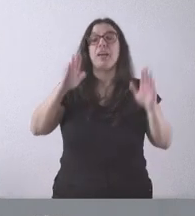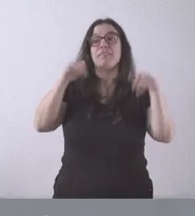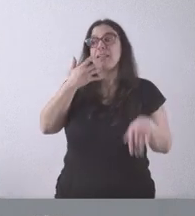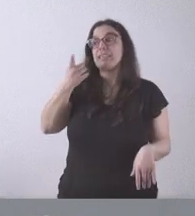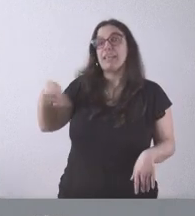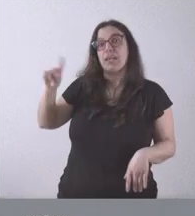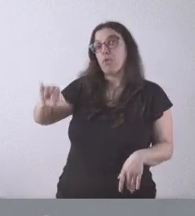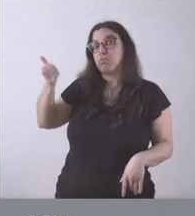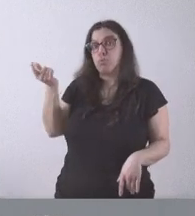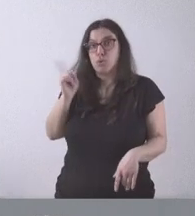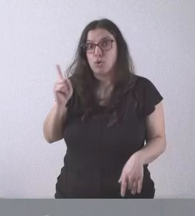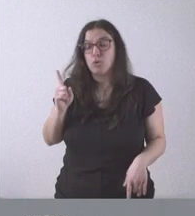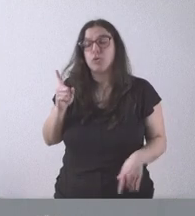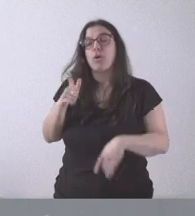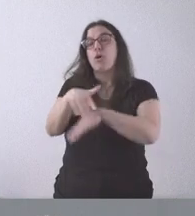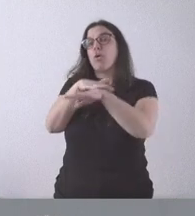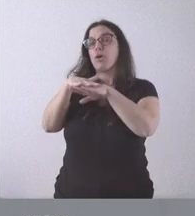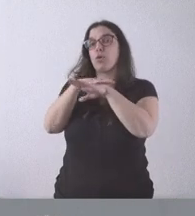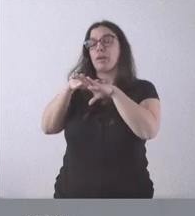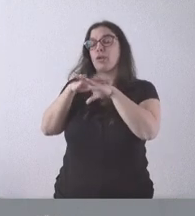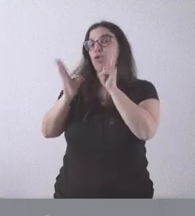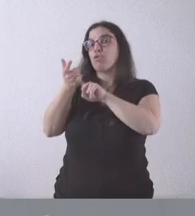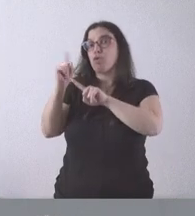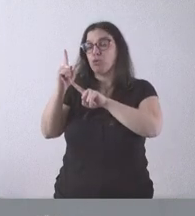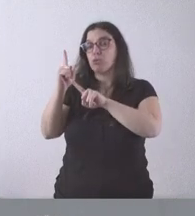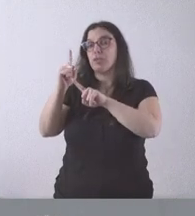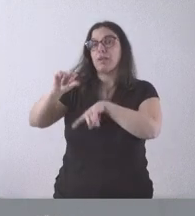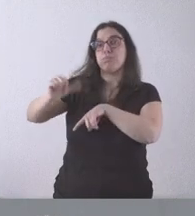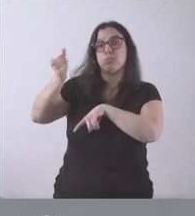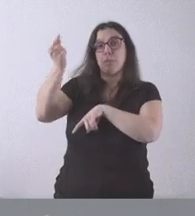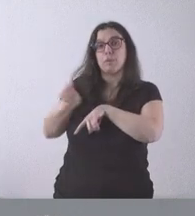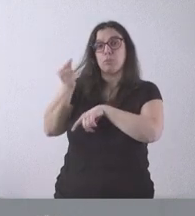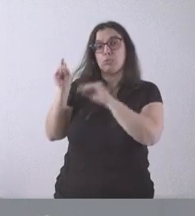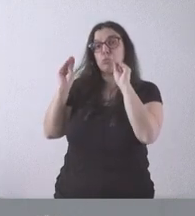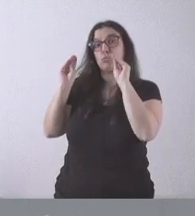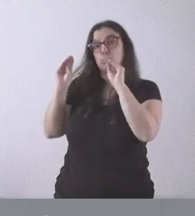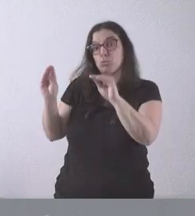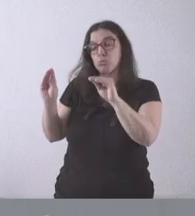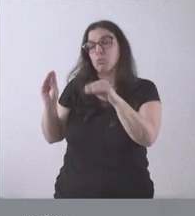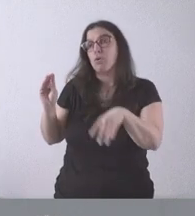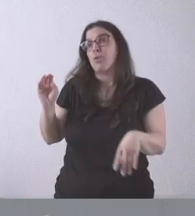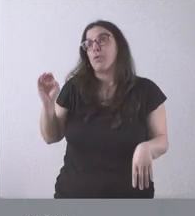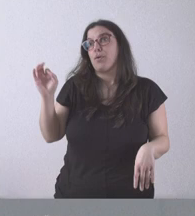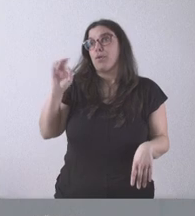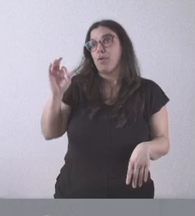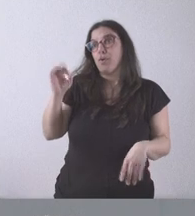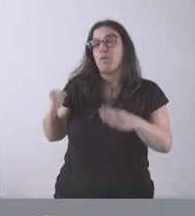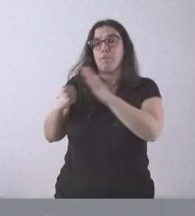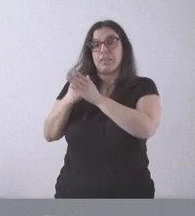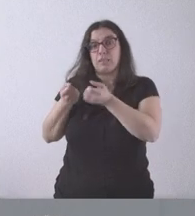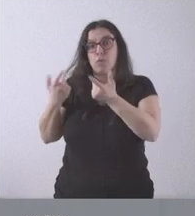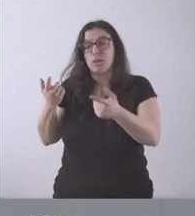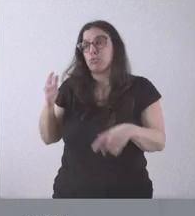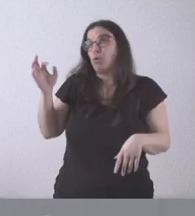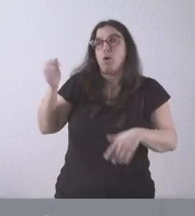aprueba y el Gobierno no consigue la mayoría parlamentaria suficiente para sacar adelante el presupuesto o para sacar adelante el techo de gasto u otra